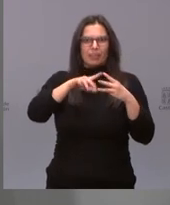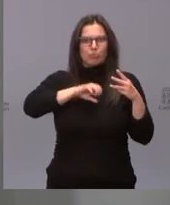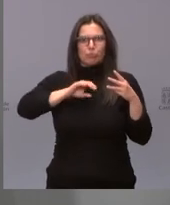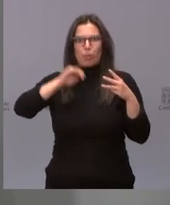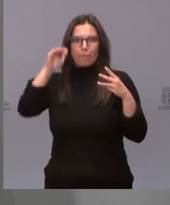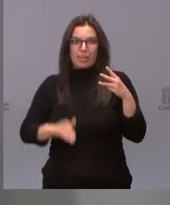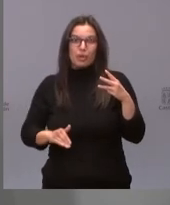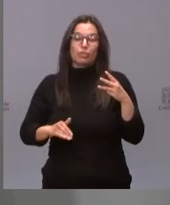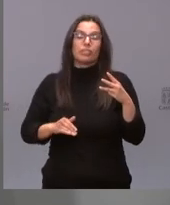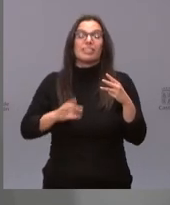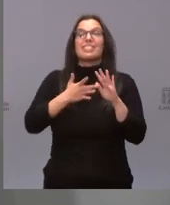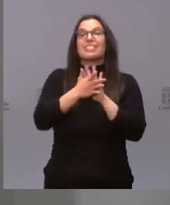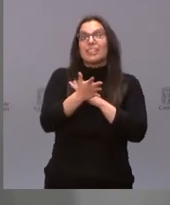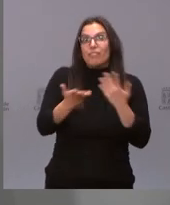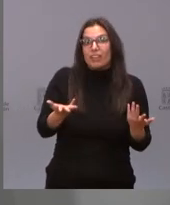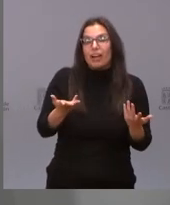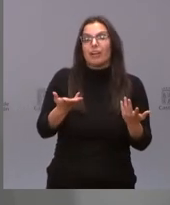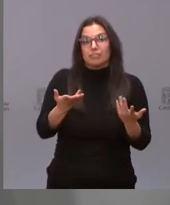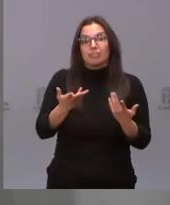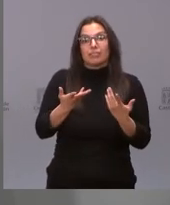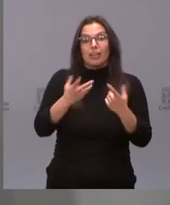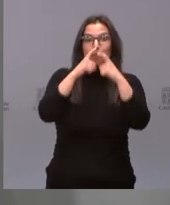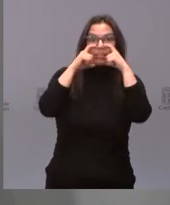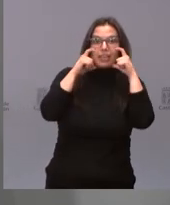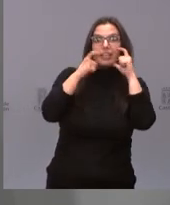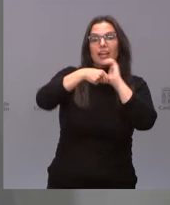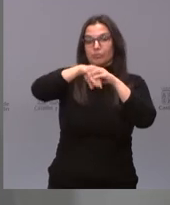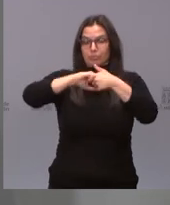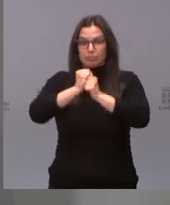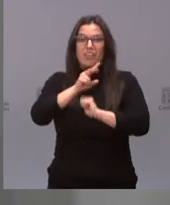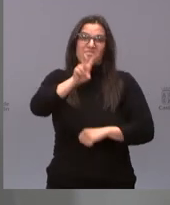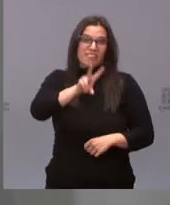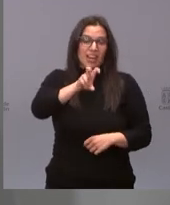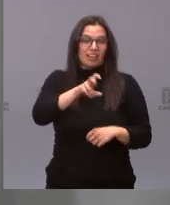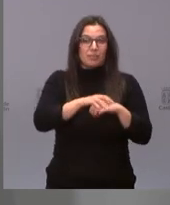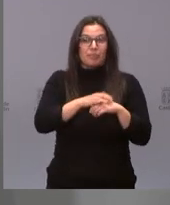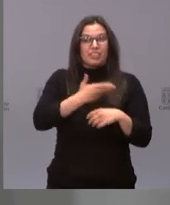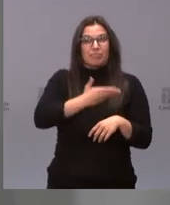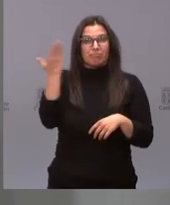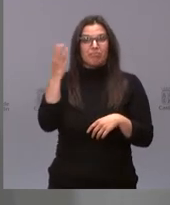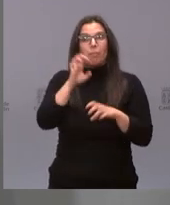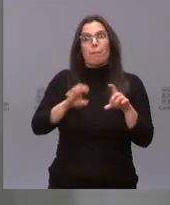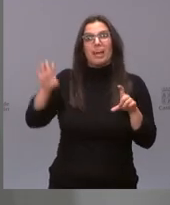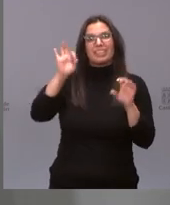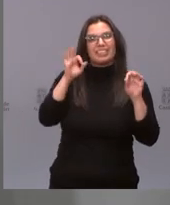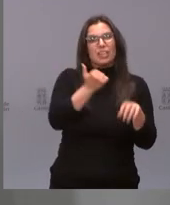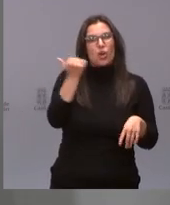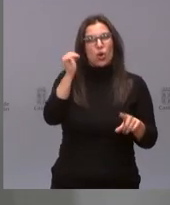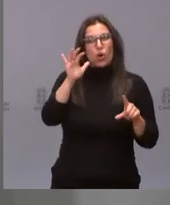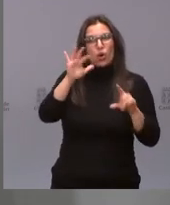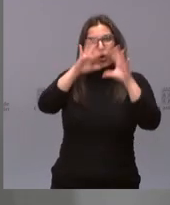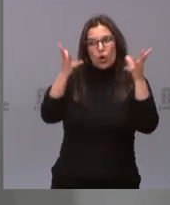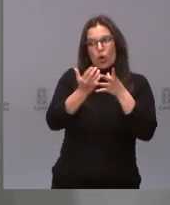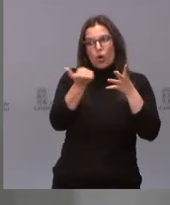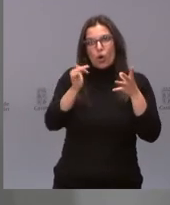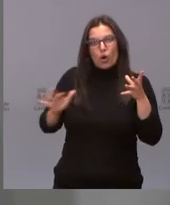qué quiere decir? Pues que sirven como medida. Entonces, hay muchos países, sobre todo los países orientales, en los que se ha introducido